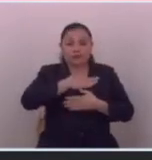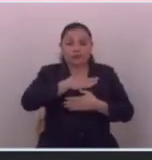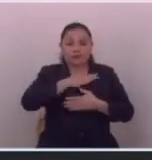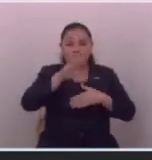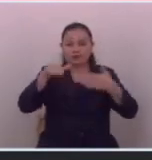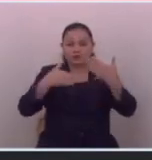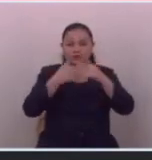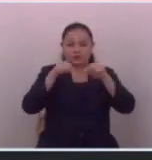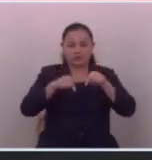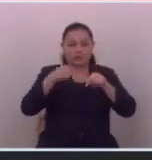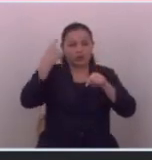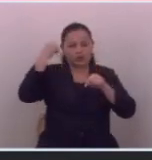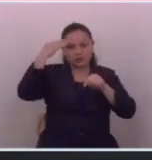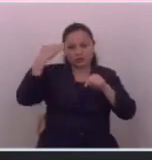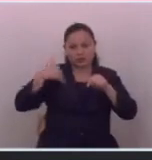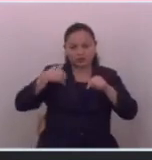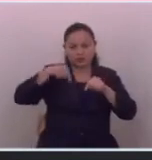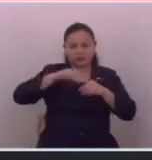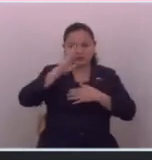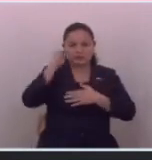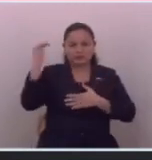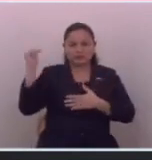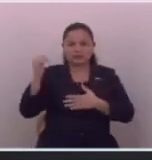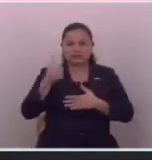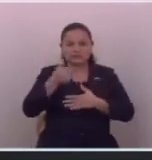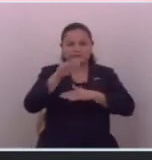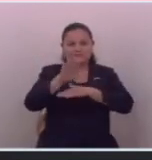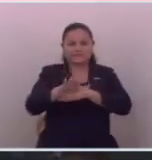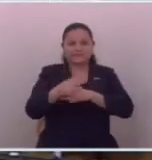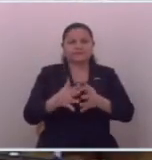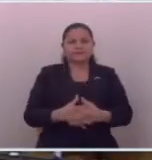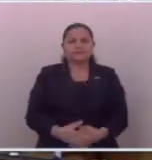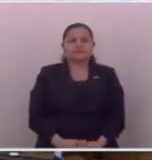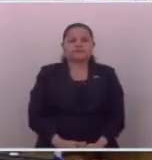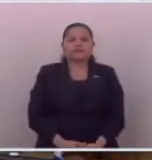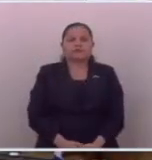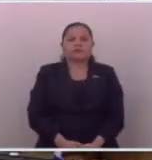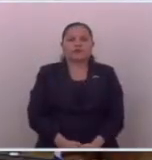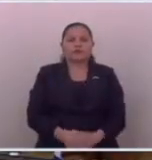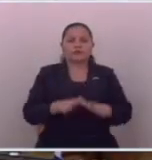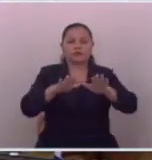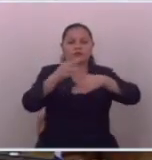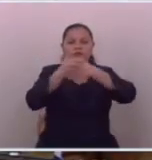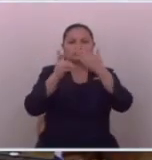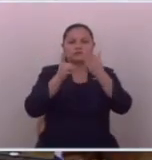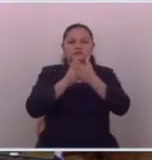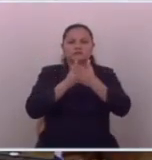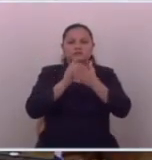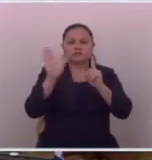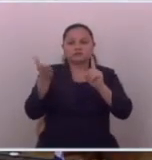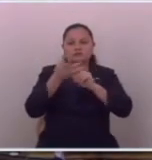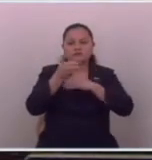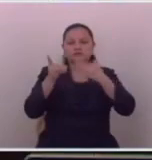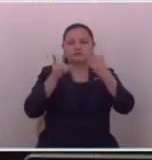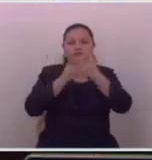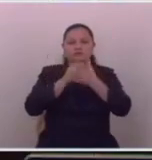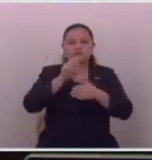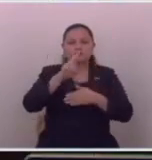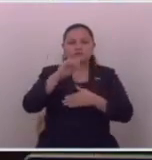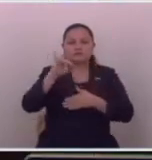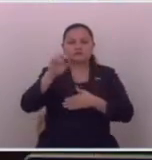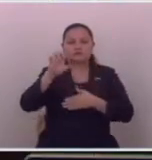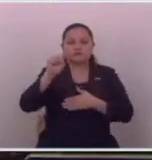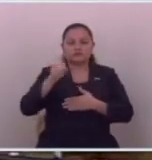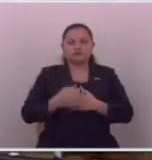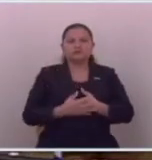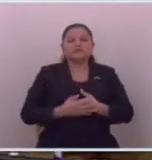todos y todas en este país buenas tardes gracias diputada tiene la palabra la diputada Sueci